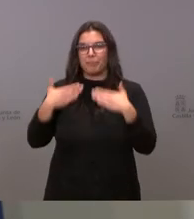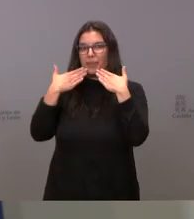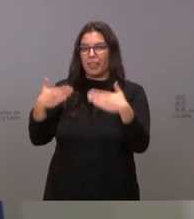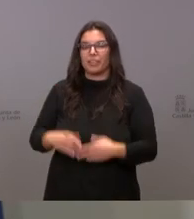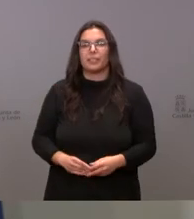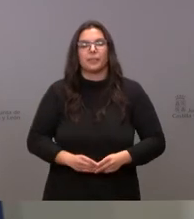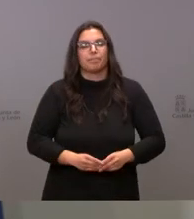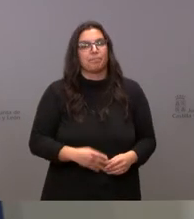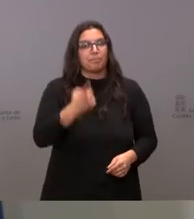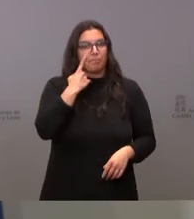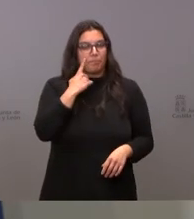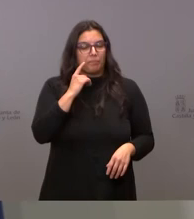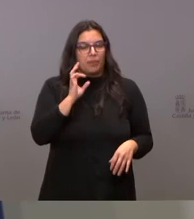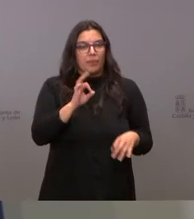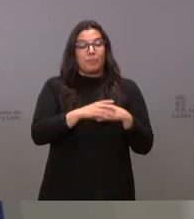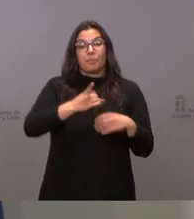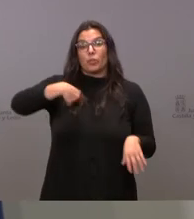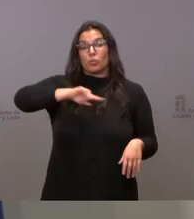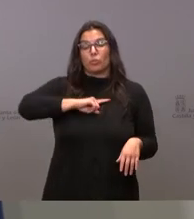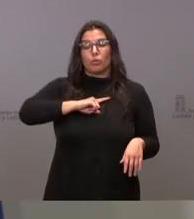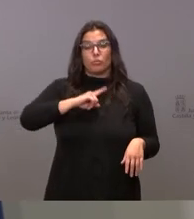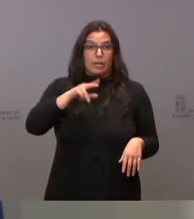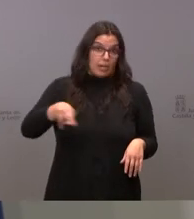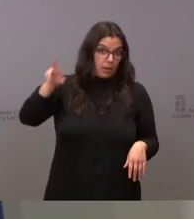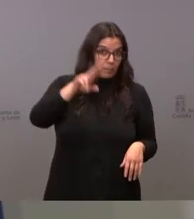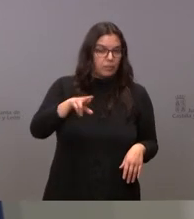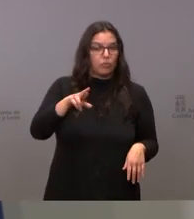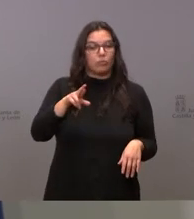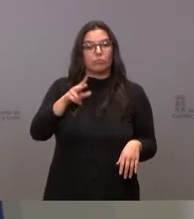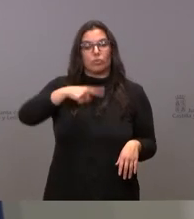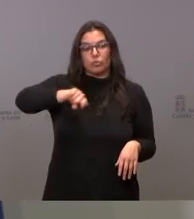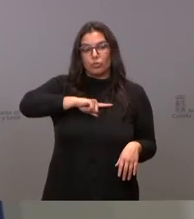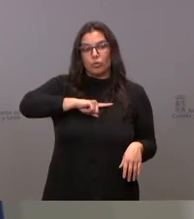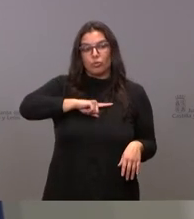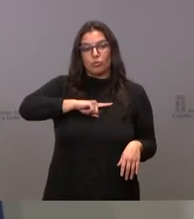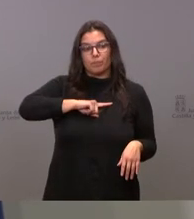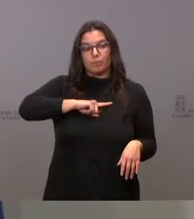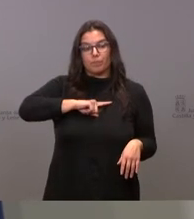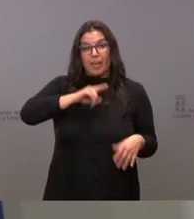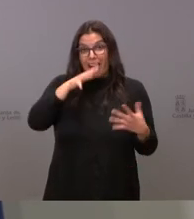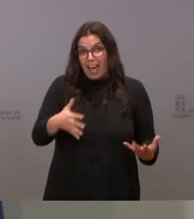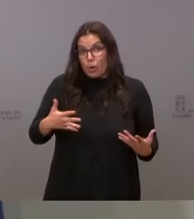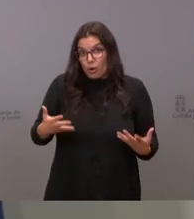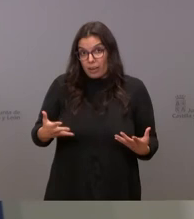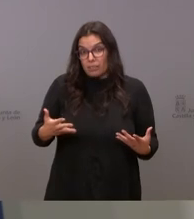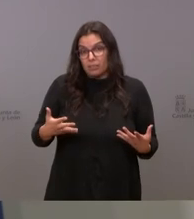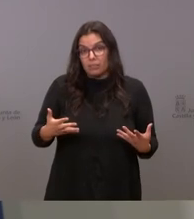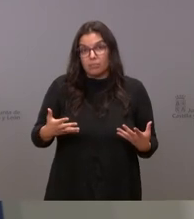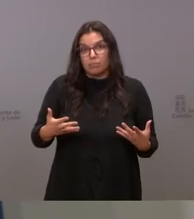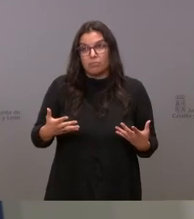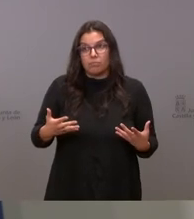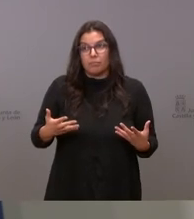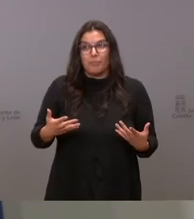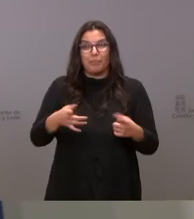vamos a ver. Nosotros, insisto, que nuestro planteamiento ahora mismo no es